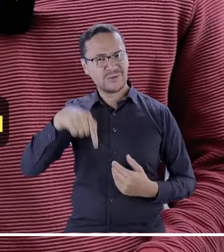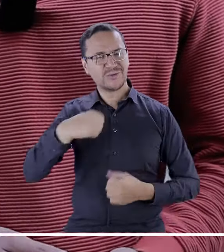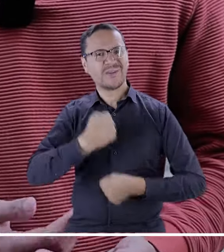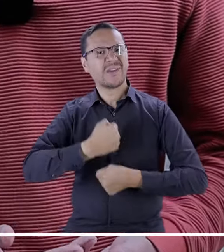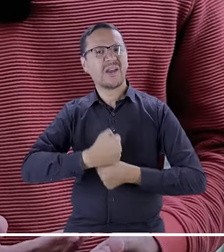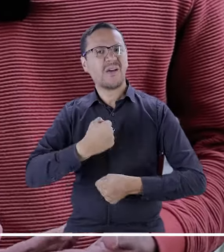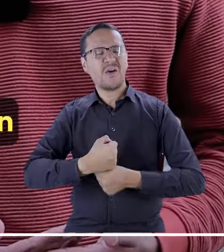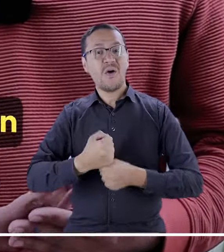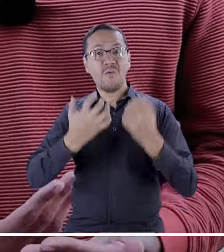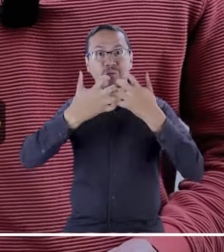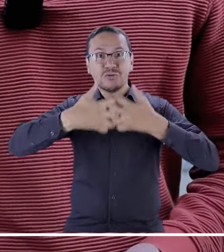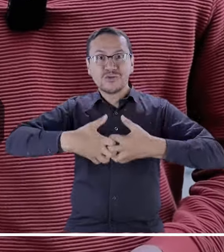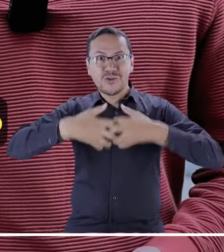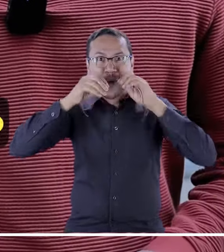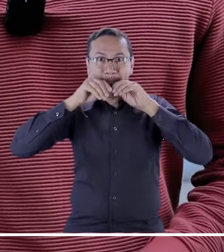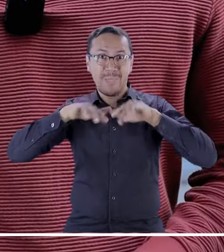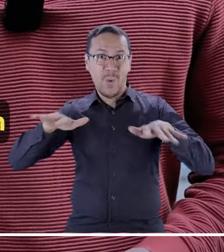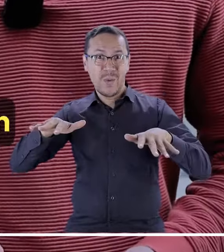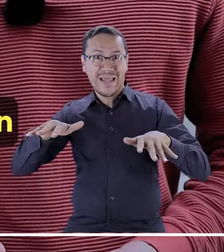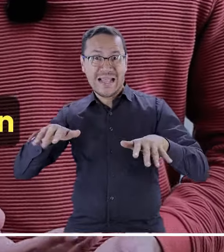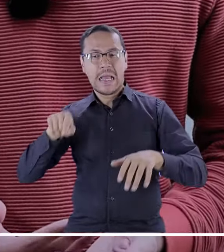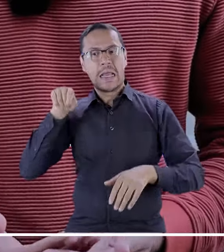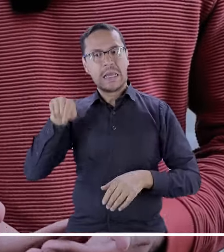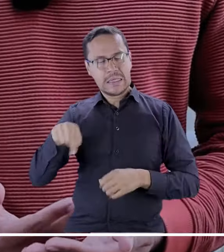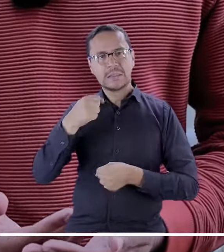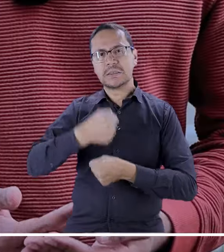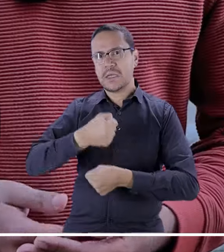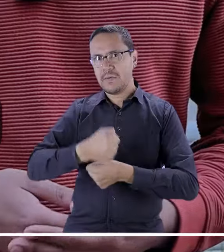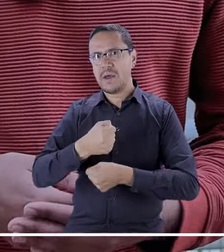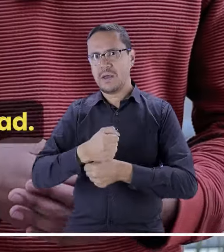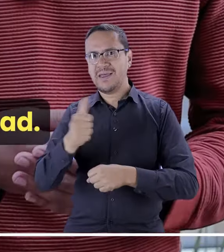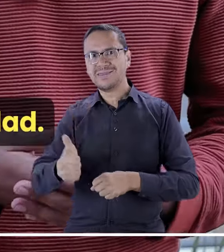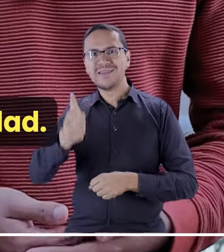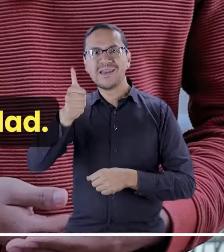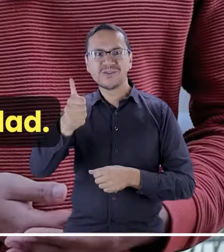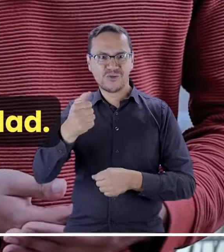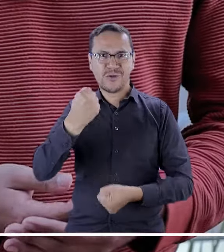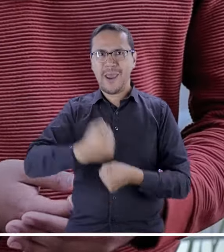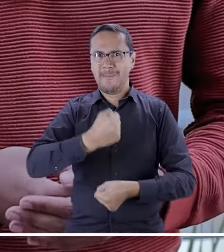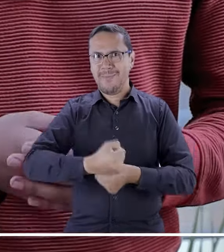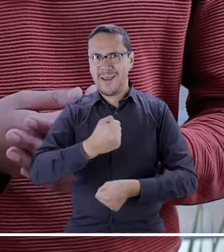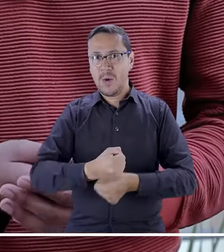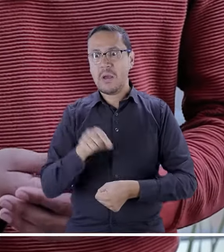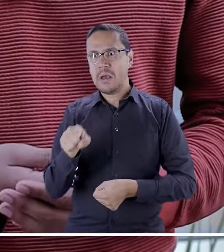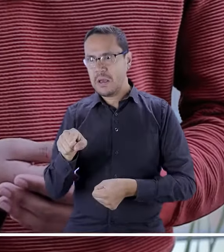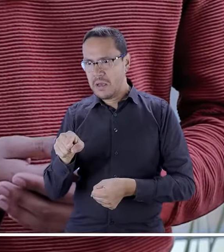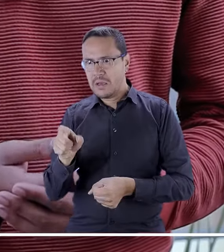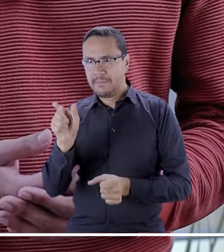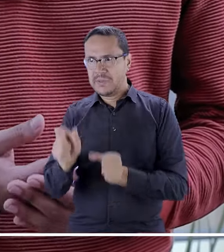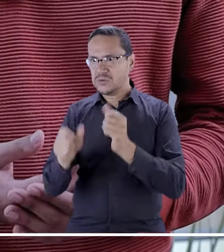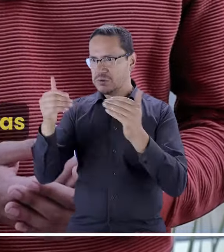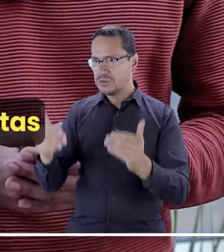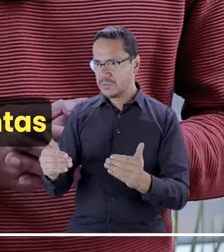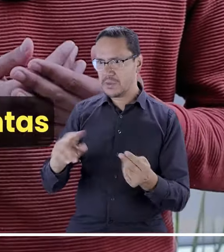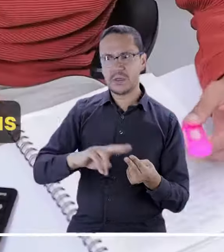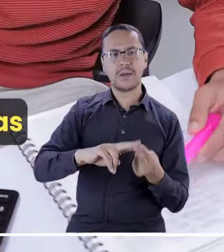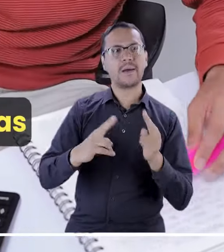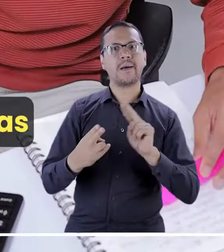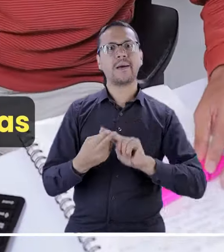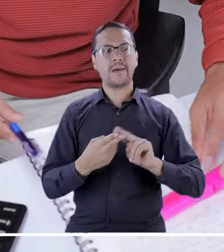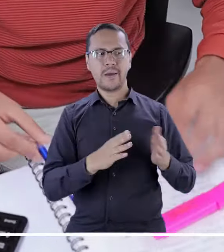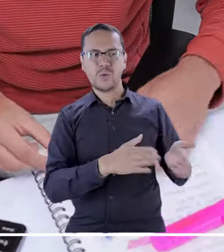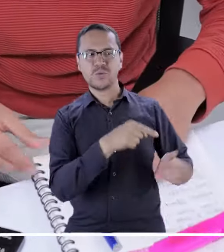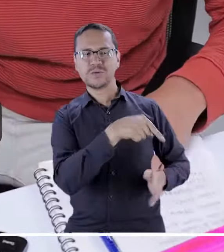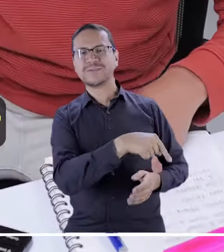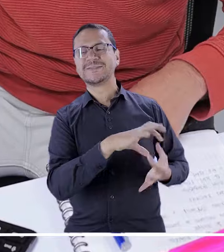Función Pública hago parte de la Dirección de Empleo Público, dirección que tiene a cargo temas de discapacidad. Este curso me sirvió para tener las herramientas